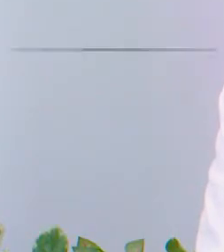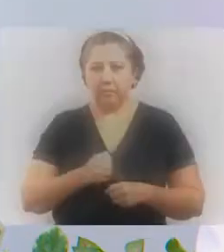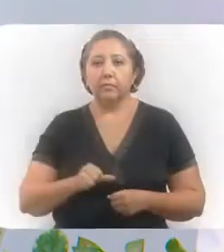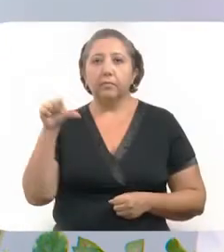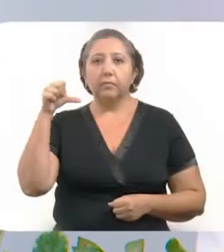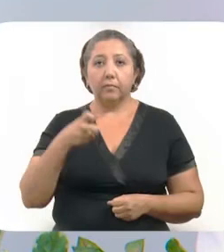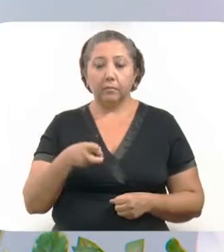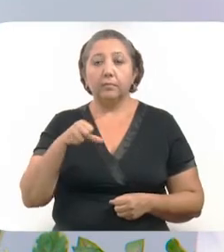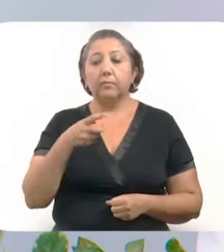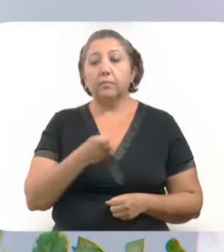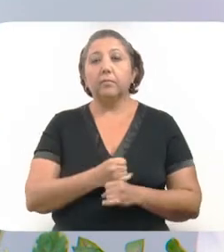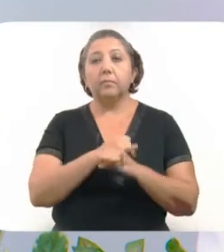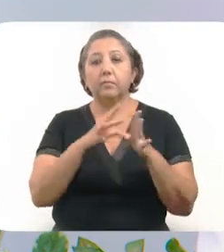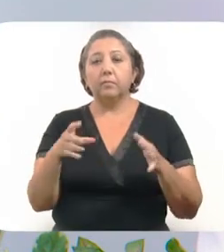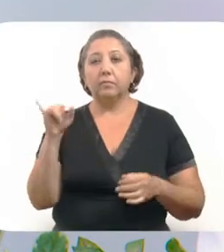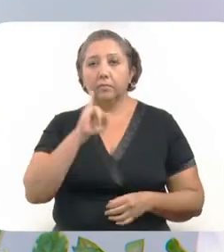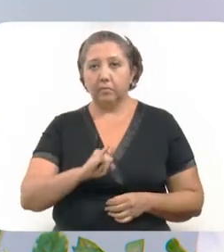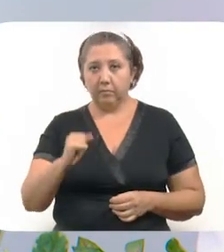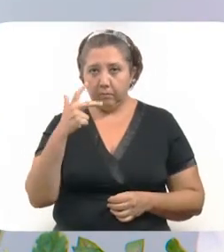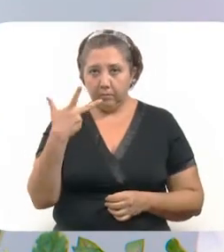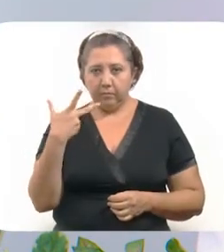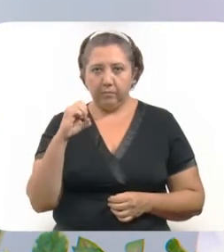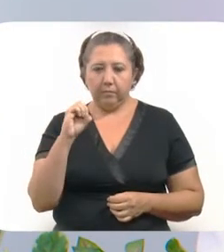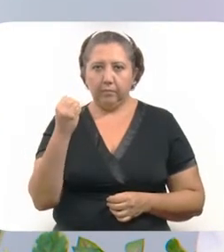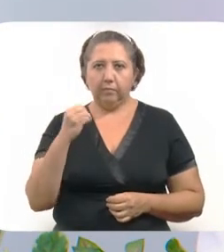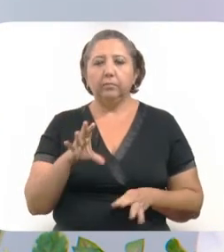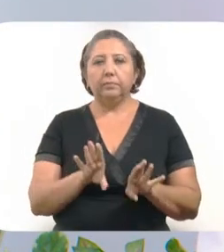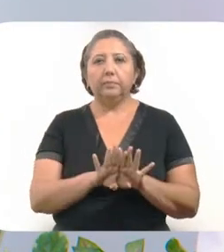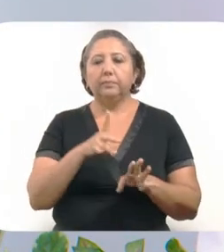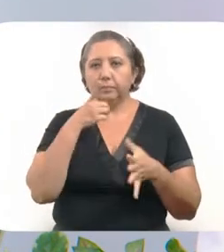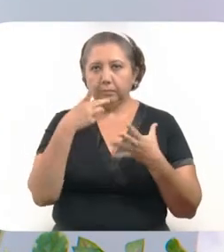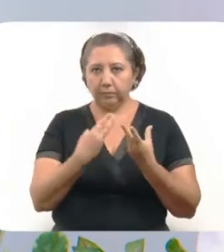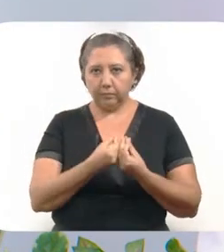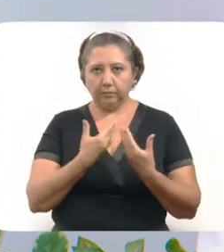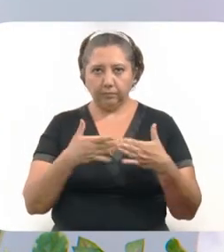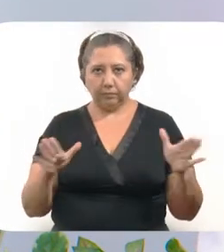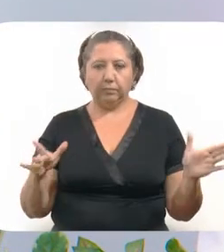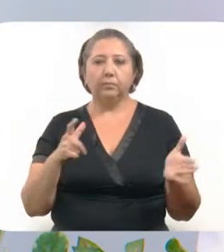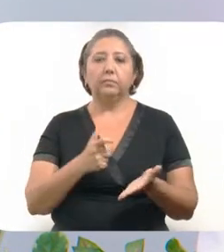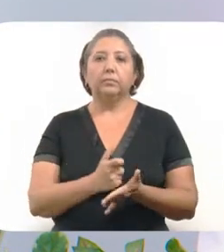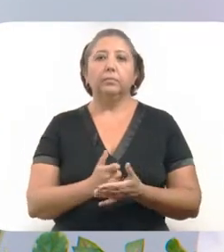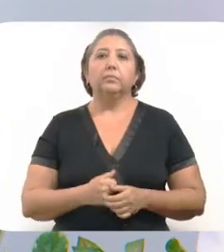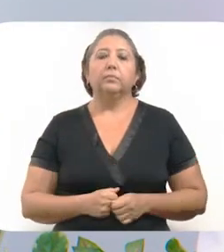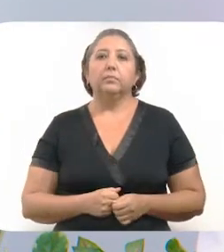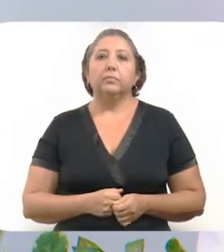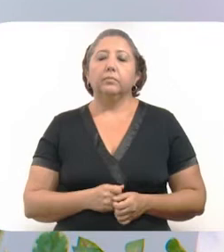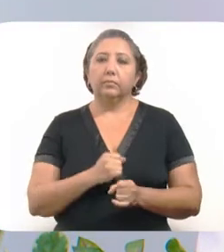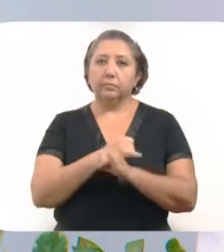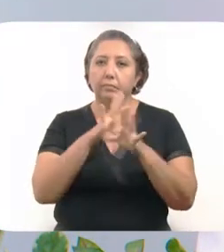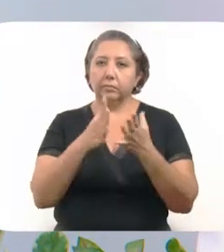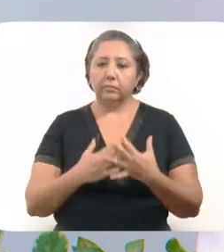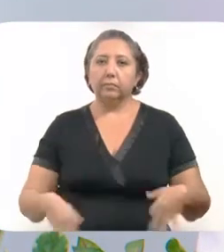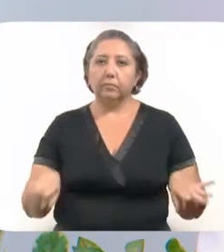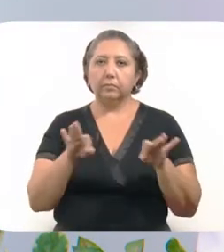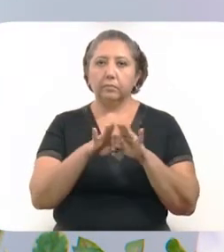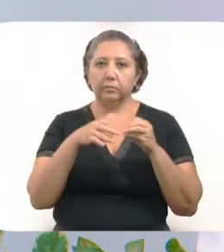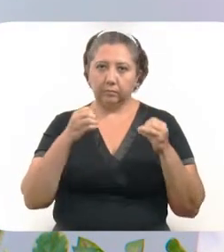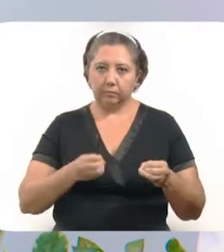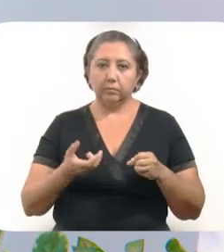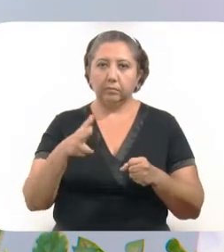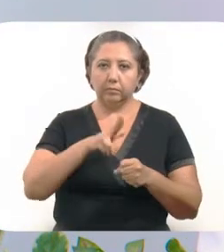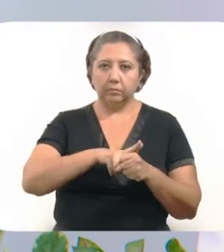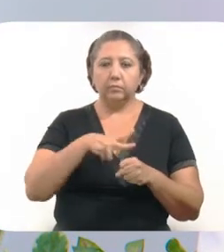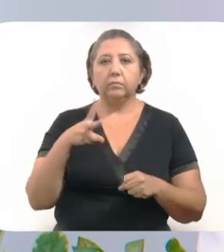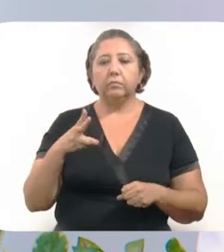Este es el parte médico de este jueves 8 de octubre. Como hemos señalado en la reapertura económica, los datos más importantes son la ocupación